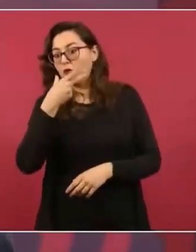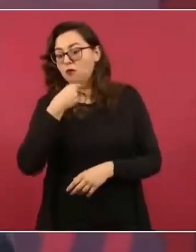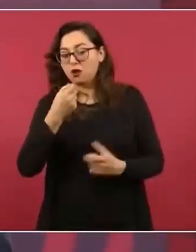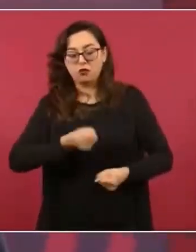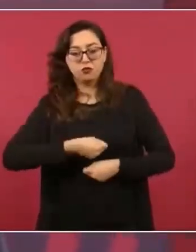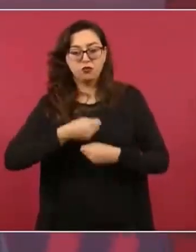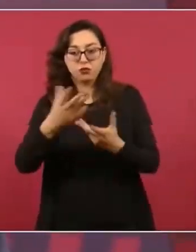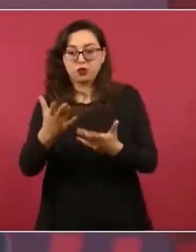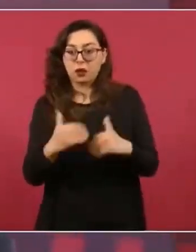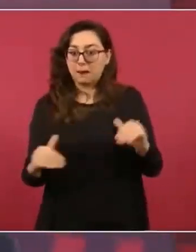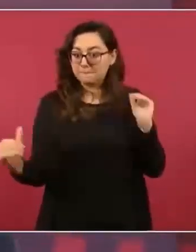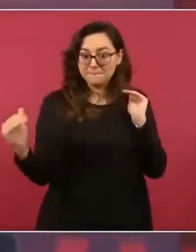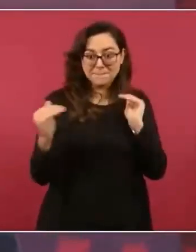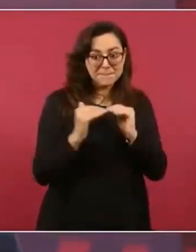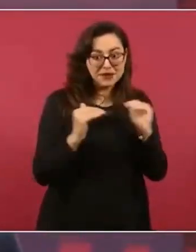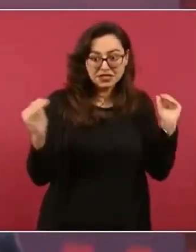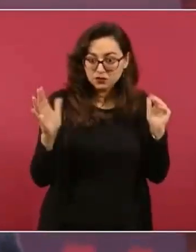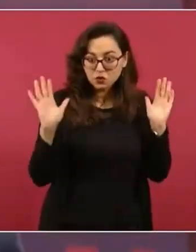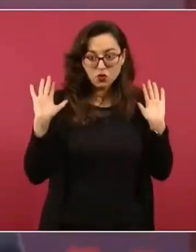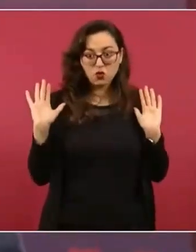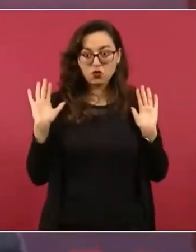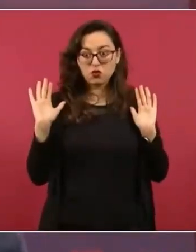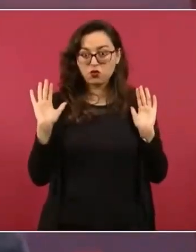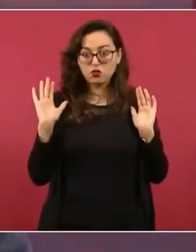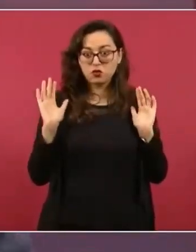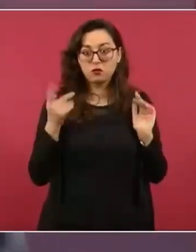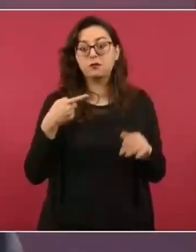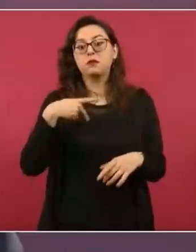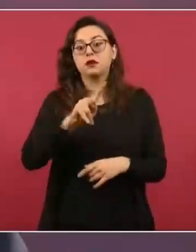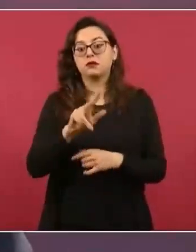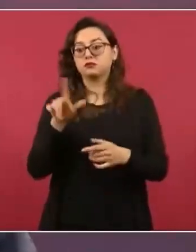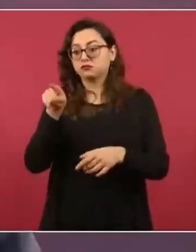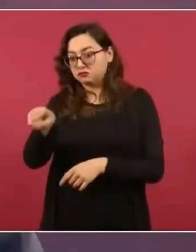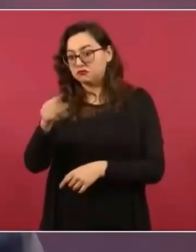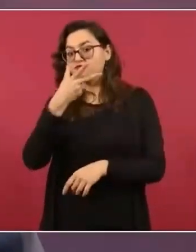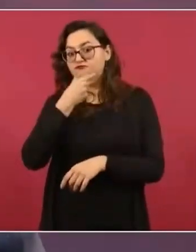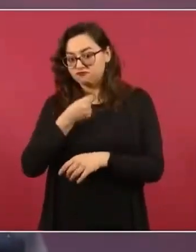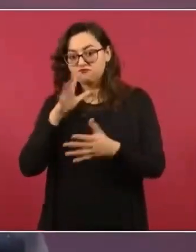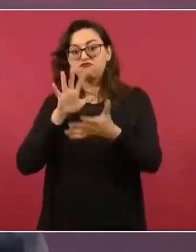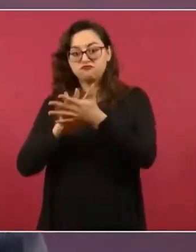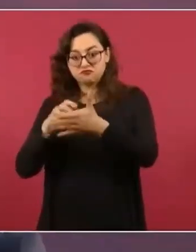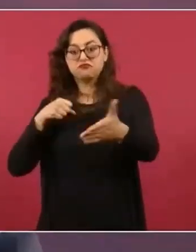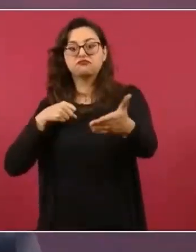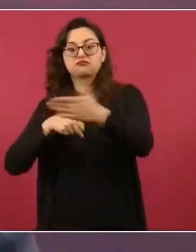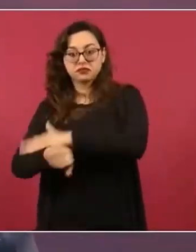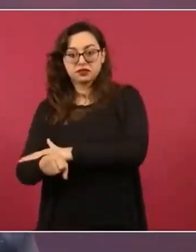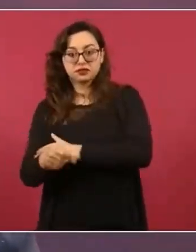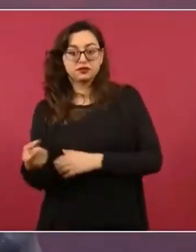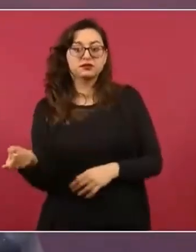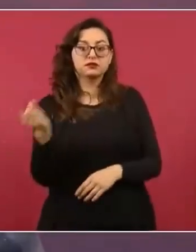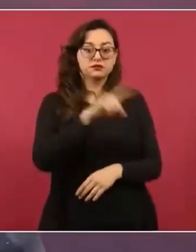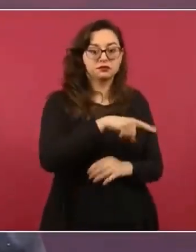Hicieron lo mismo que hizo a Sánchez. Dar a conocer información